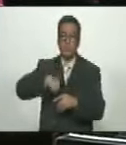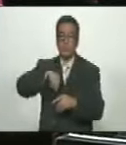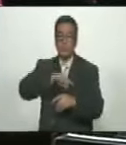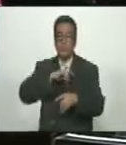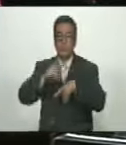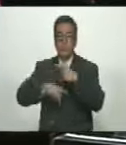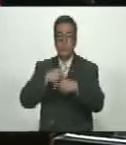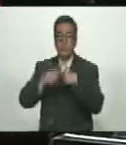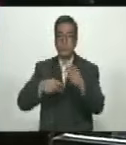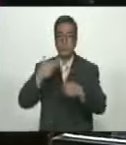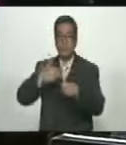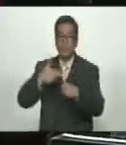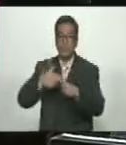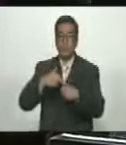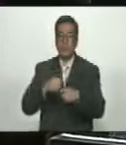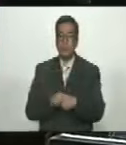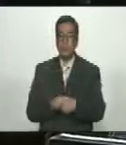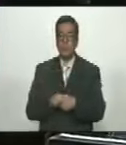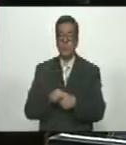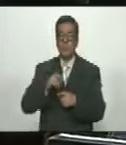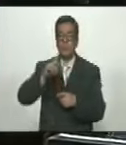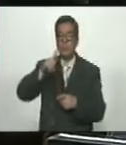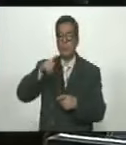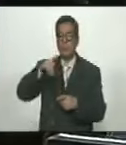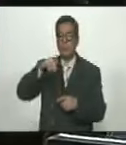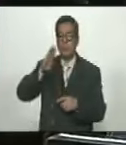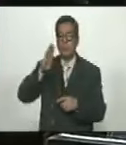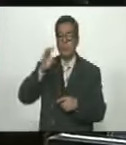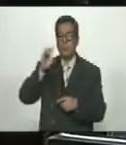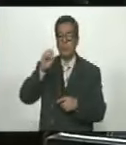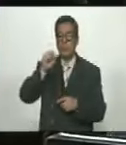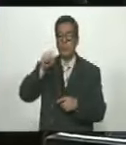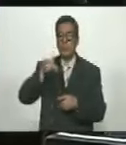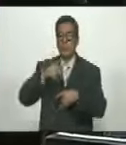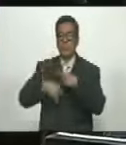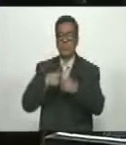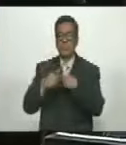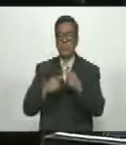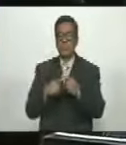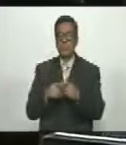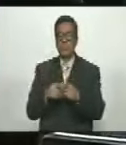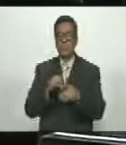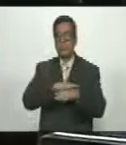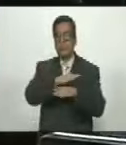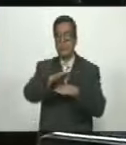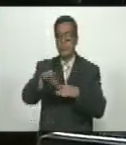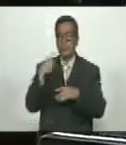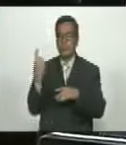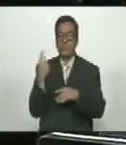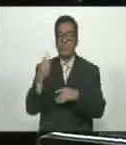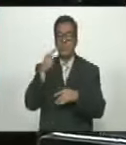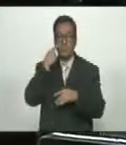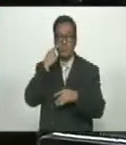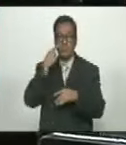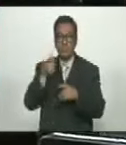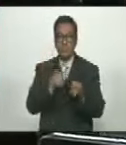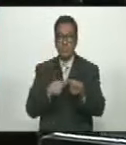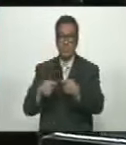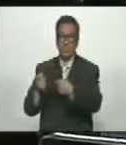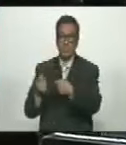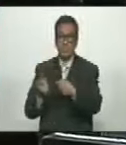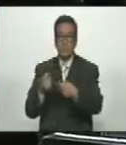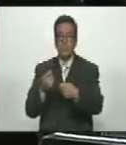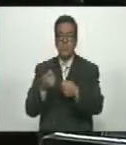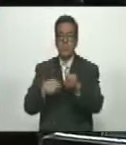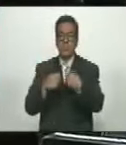producción petrolera Petro Boscan produce un asfalto que solamente se le vende a Estados